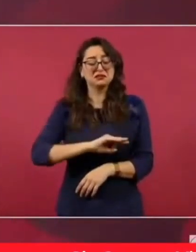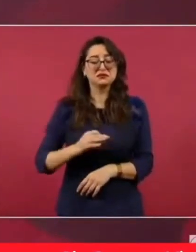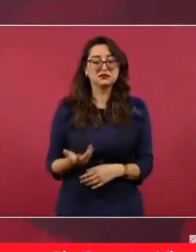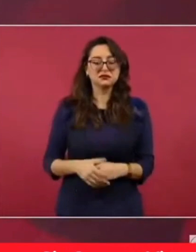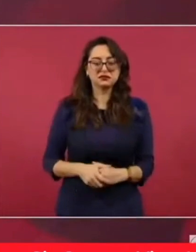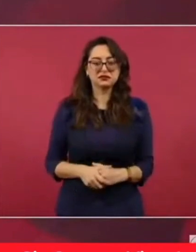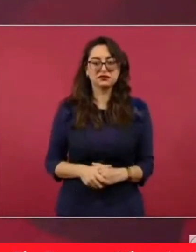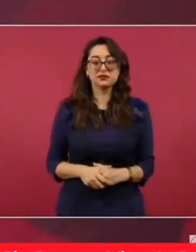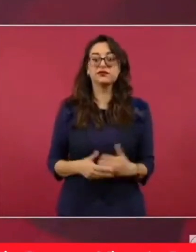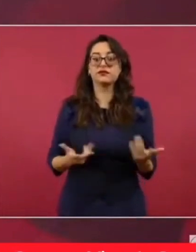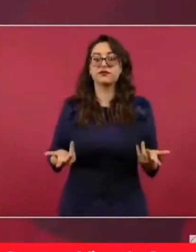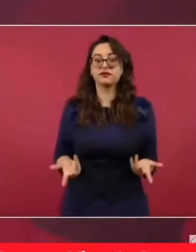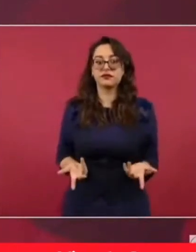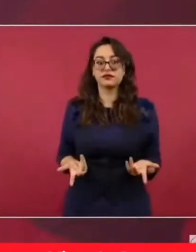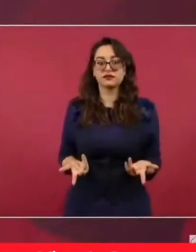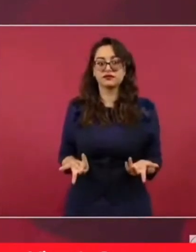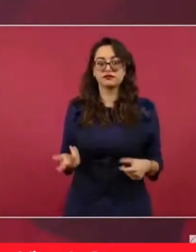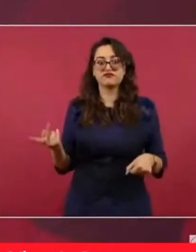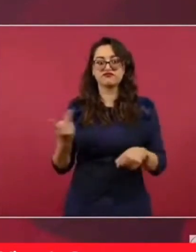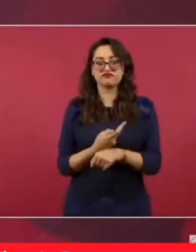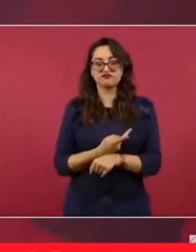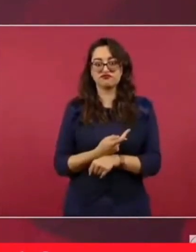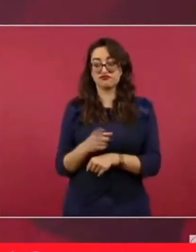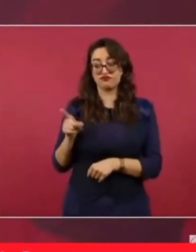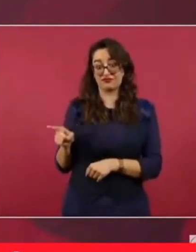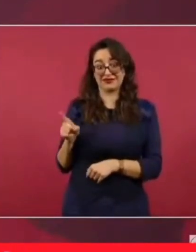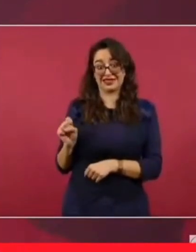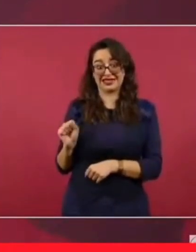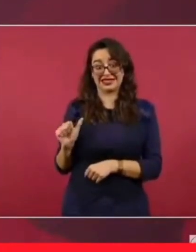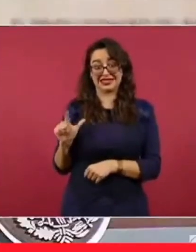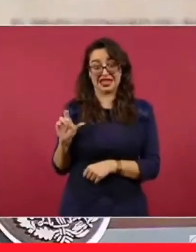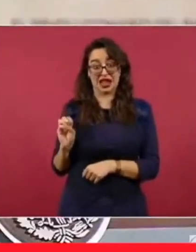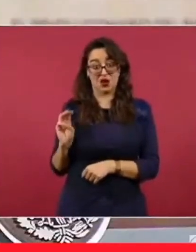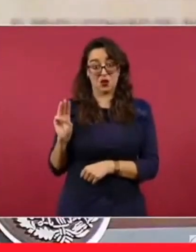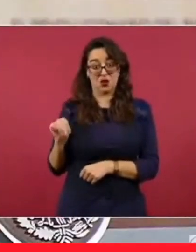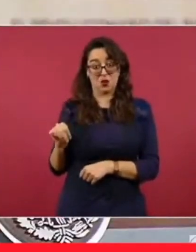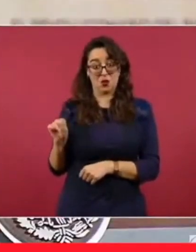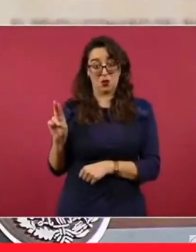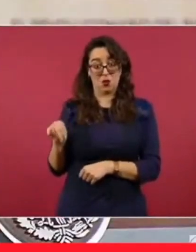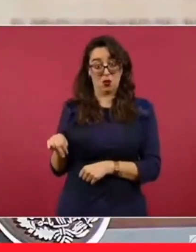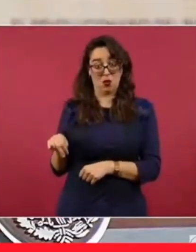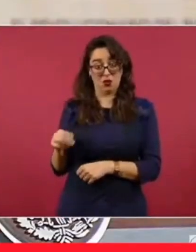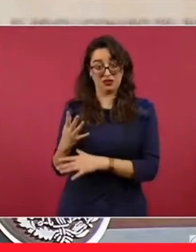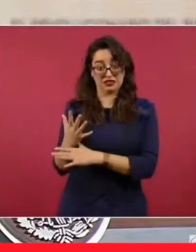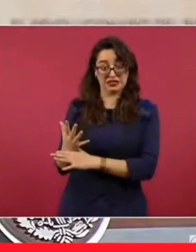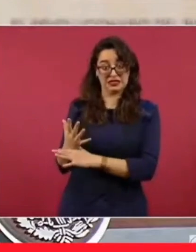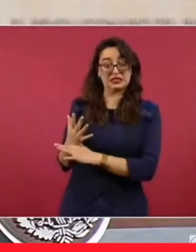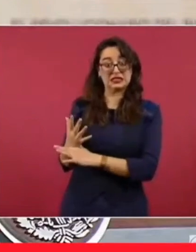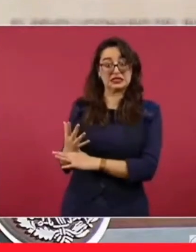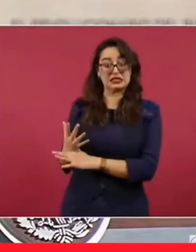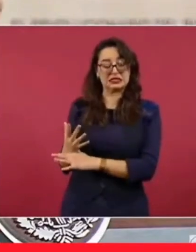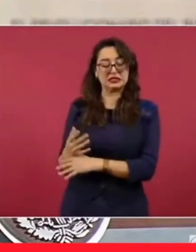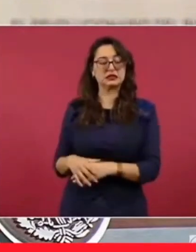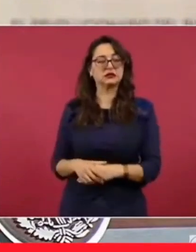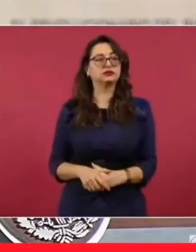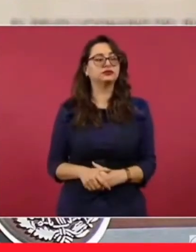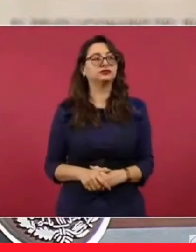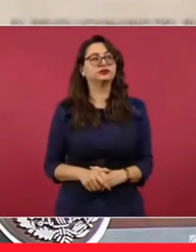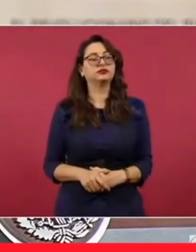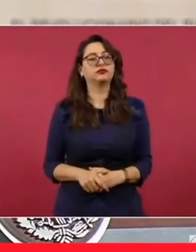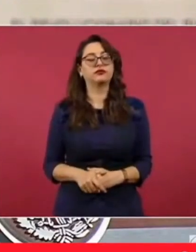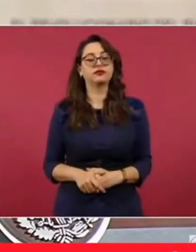Entonces, el señor Salmón decía, es algo parecido a lo que sucedió